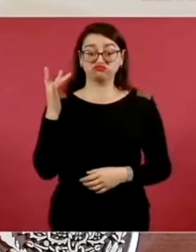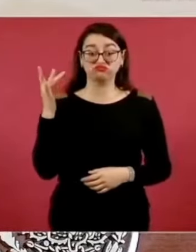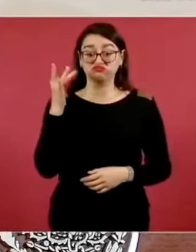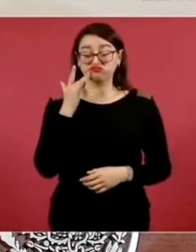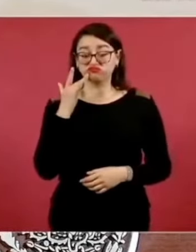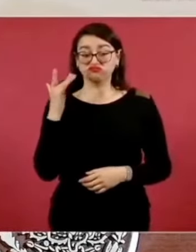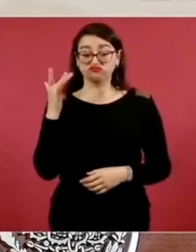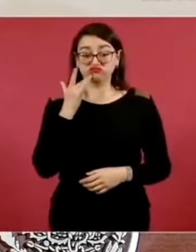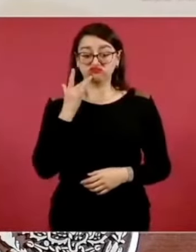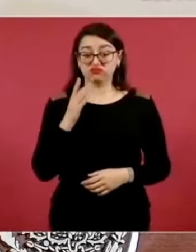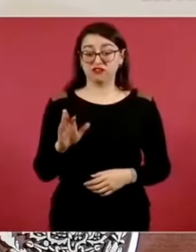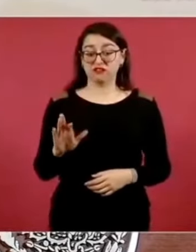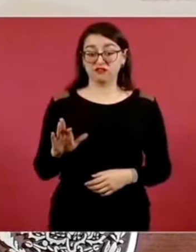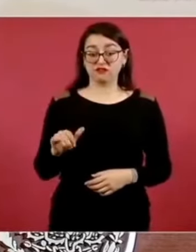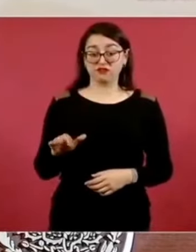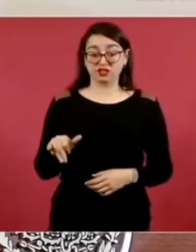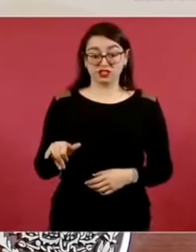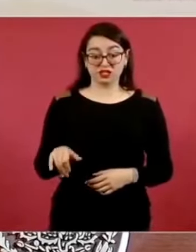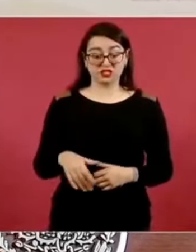fifís,